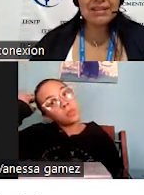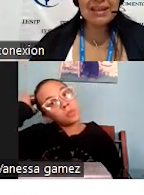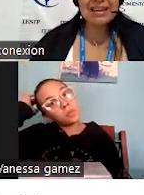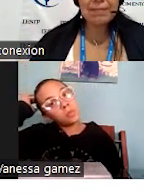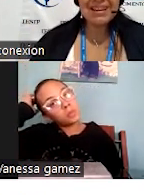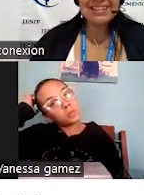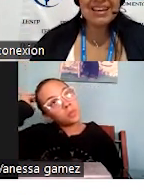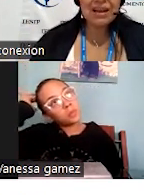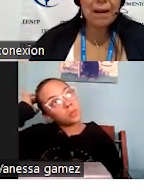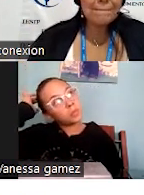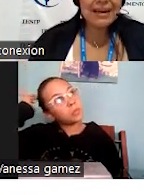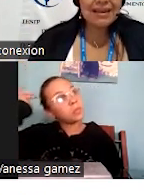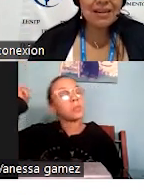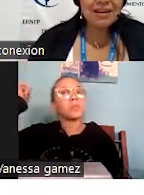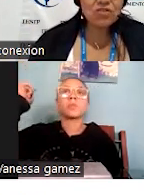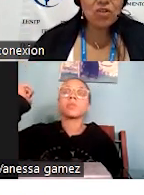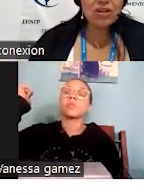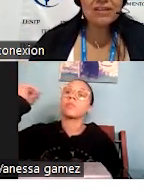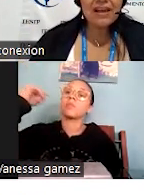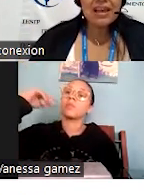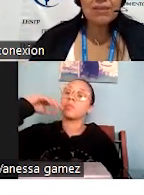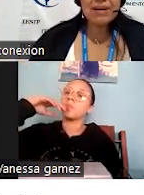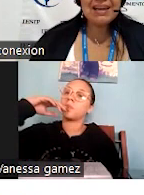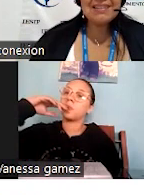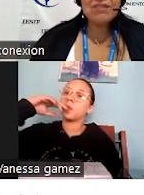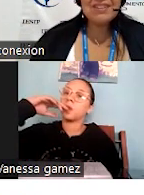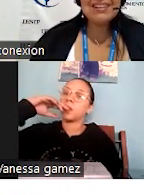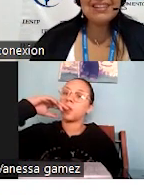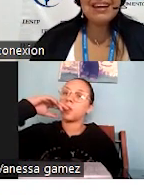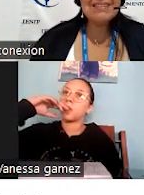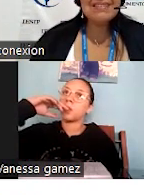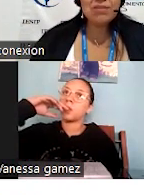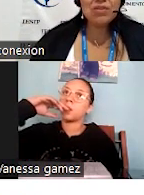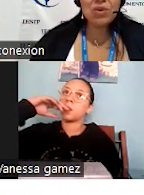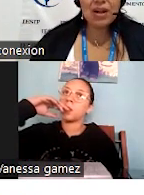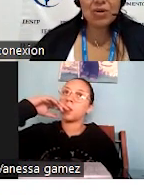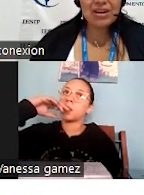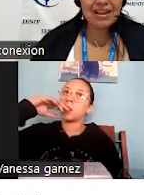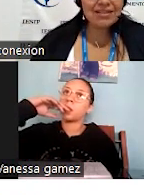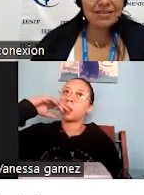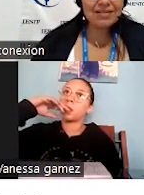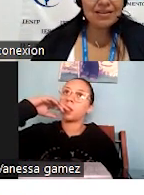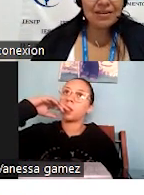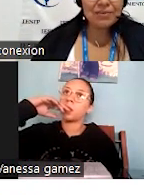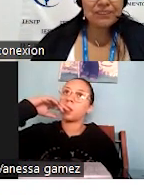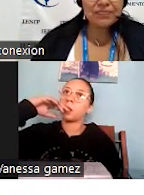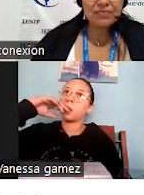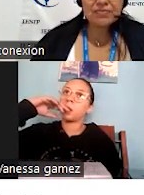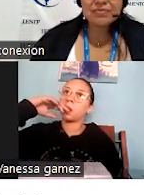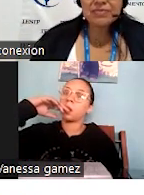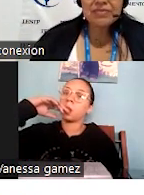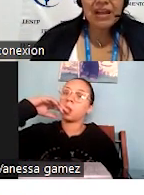son fundamentales para tener más interacciones, y para facilitar el servicio a los clientes,